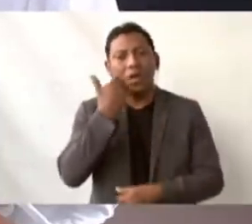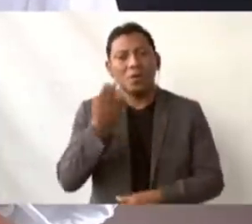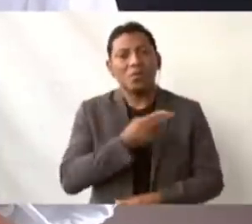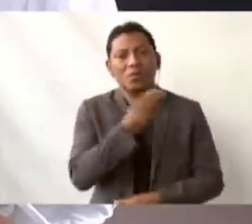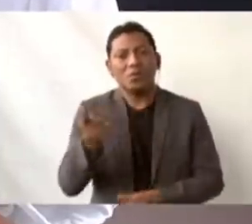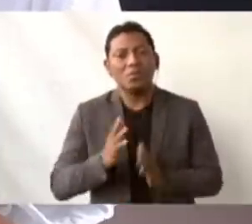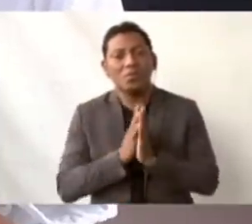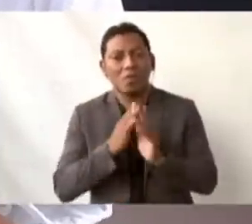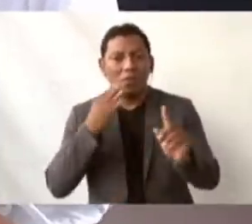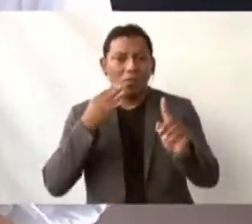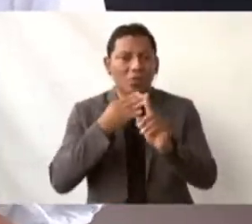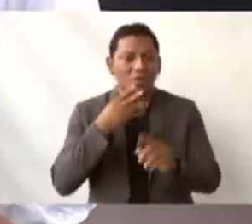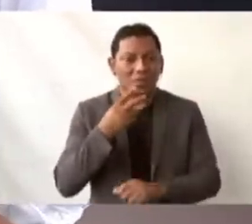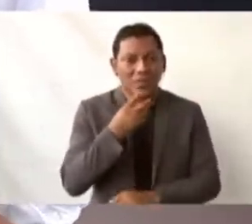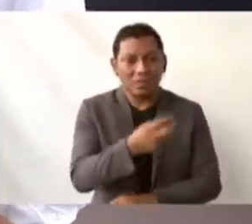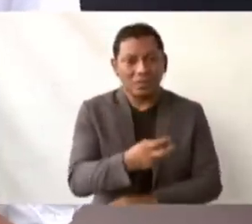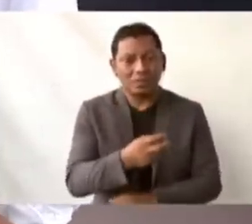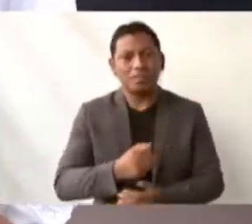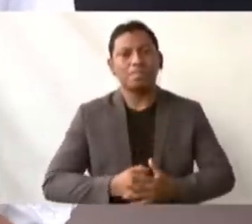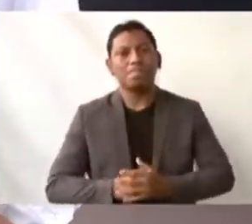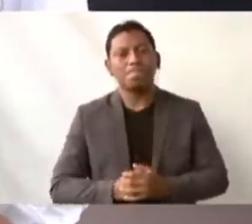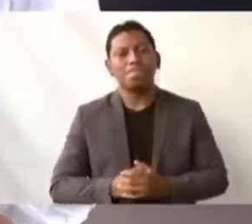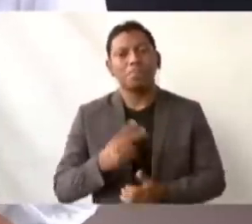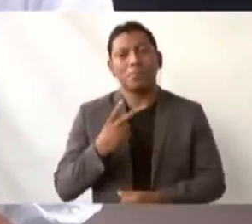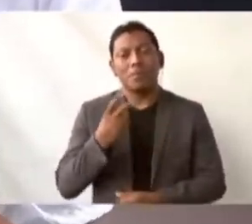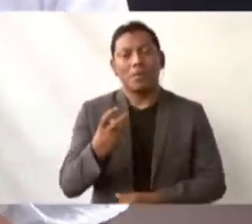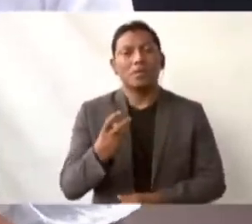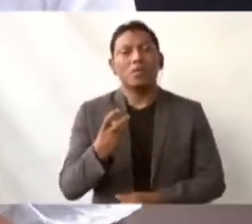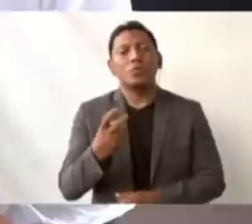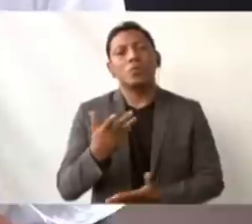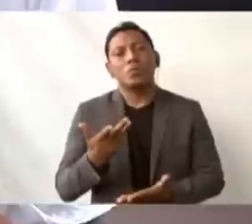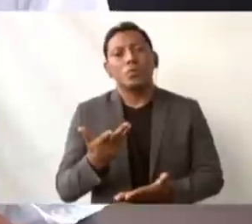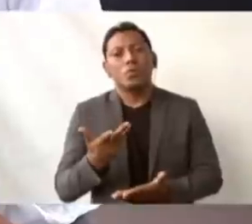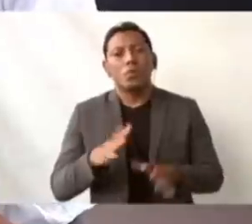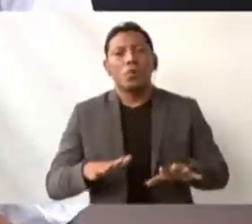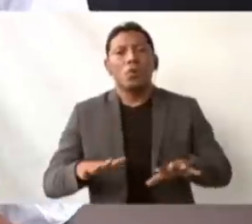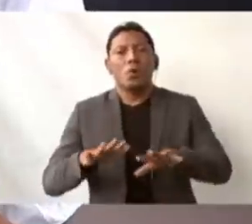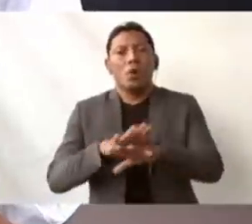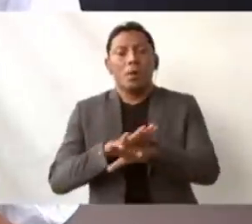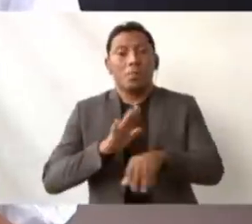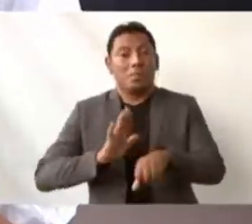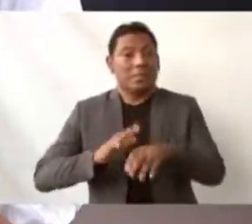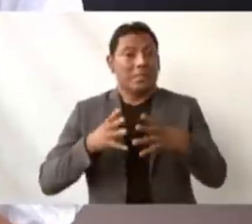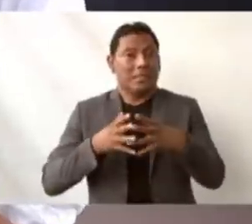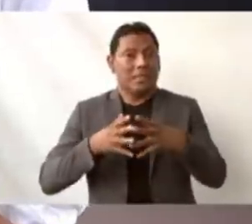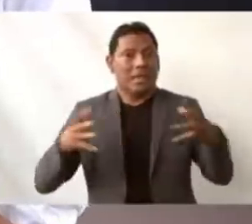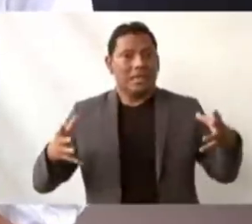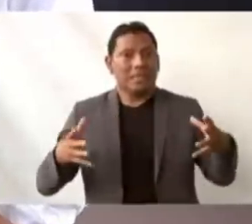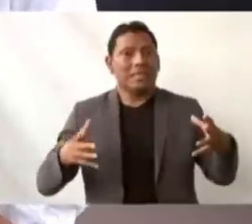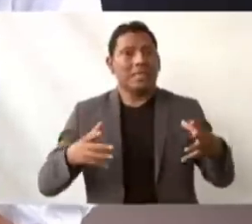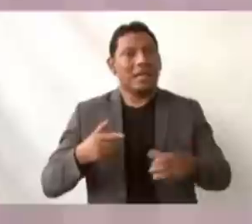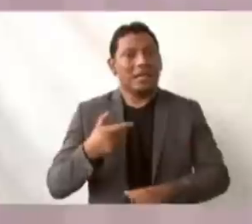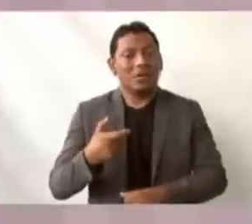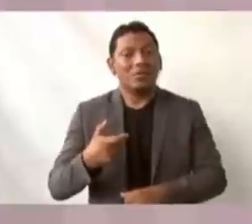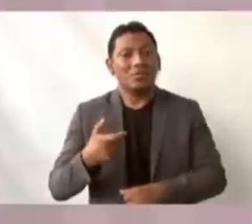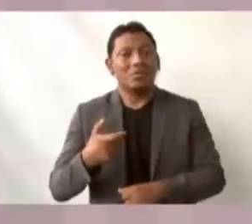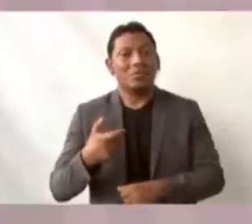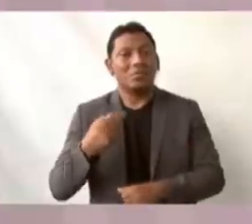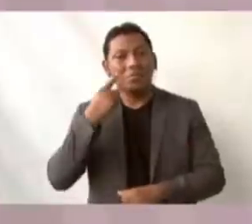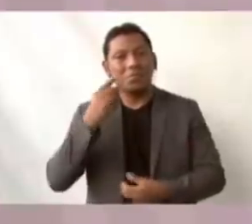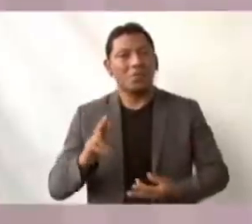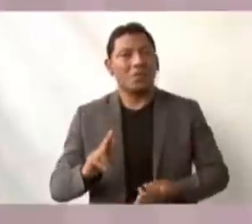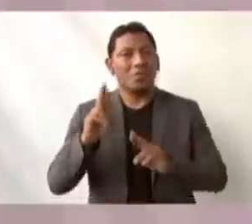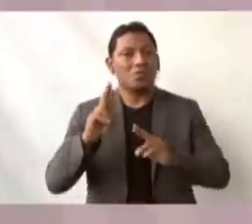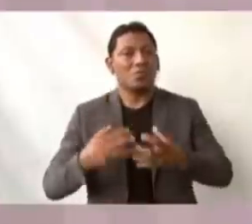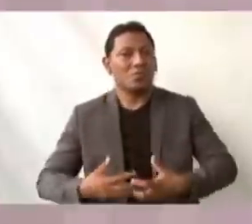concentren en eso. Esto es un cambio más grande en la economía que lo que hemos visto en la revolución